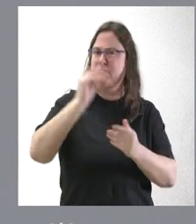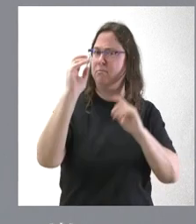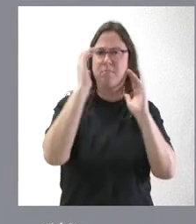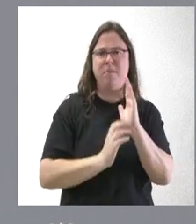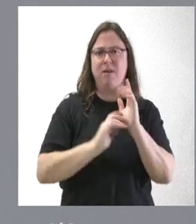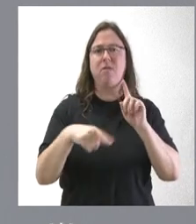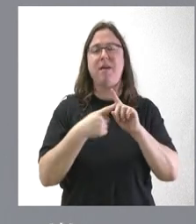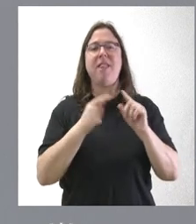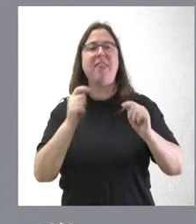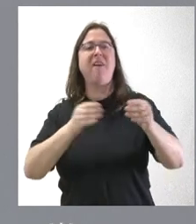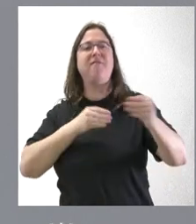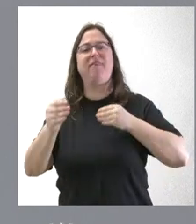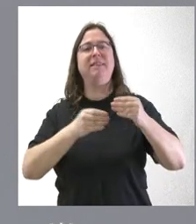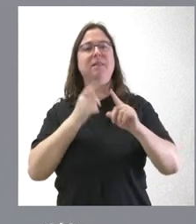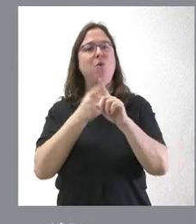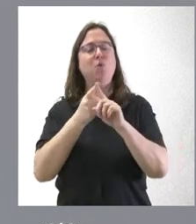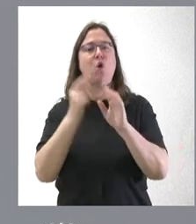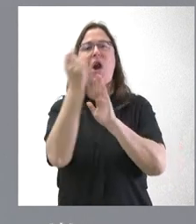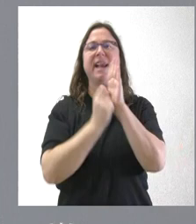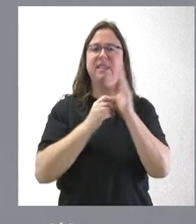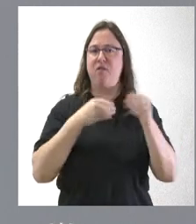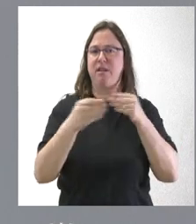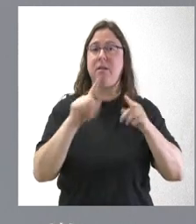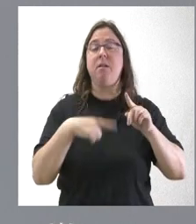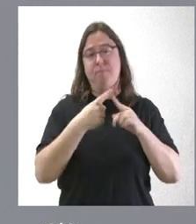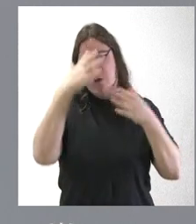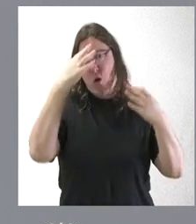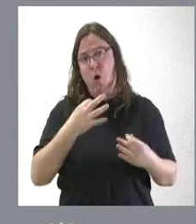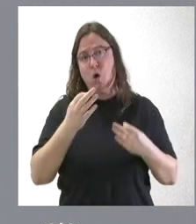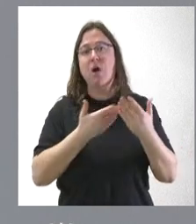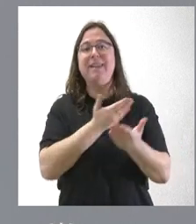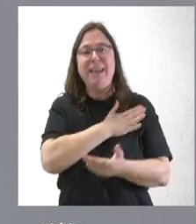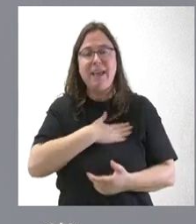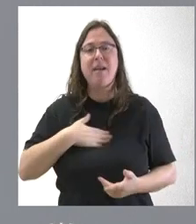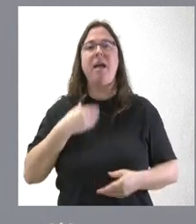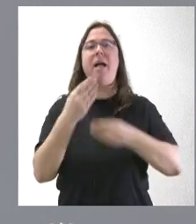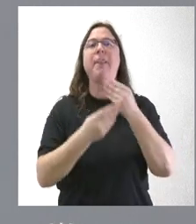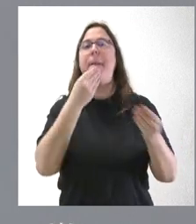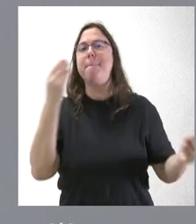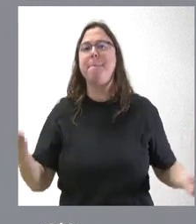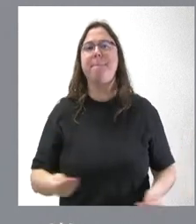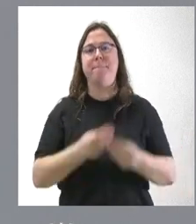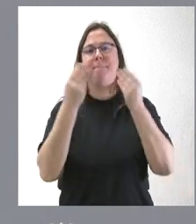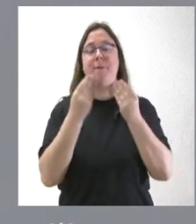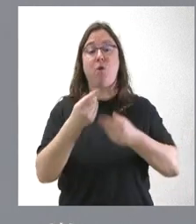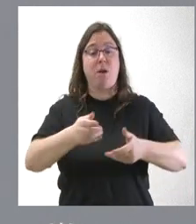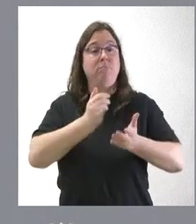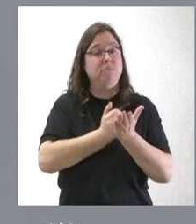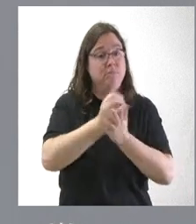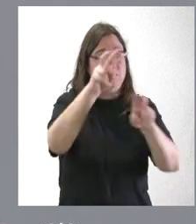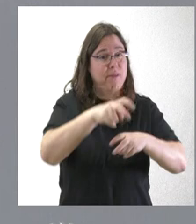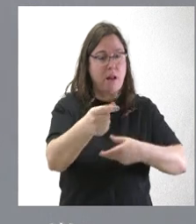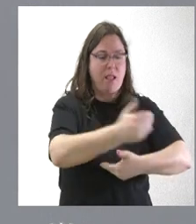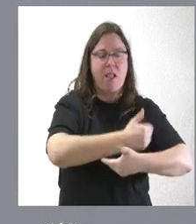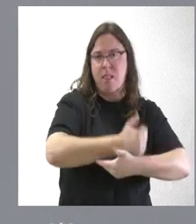flexibilicen el funcionamiento y los requisitos y también, lógicamente, que se haga posible la mejora de la rentabilidad de las explotaciones. Esto es lo que hacemos